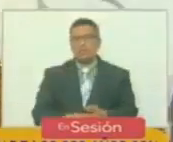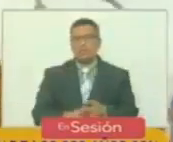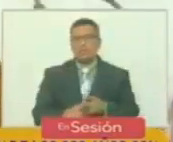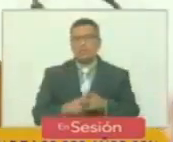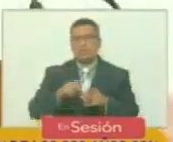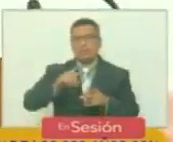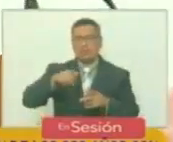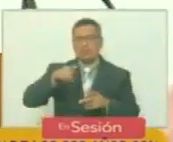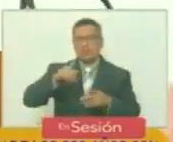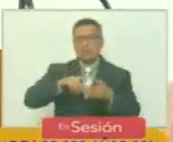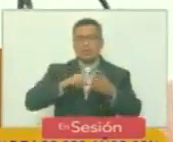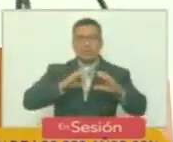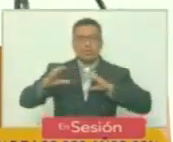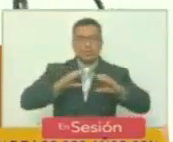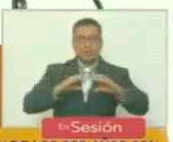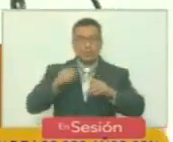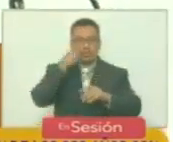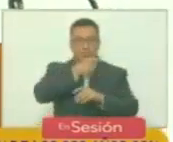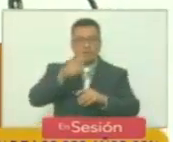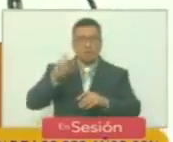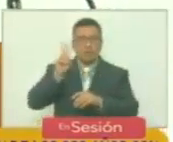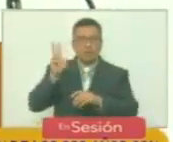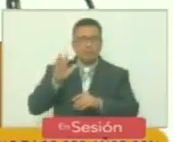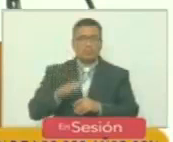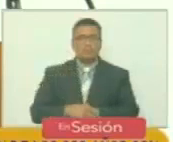plenaria, medios de comunicación, pueblo de Venezuela.